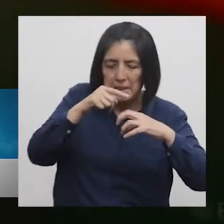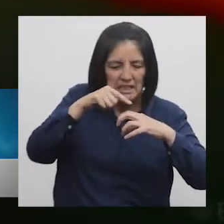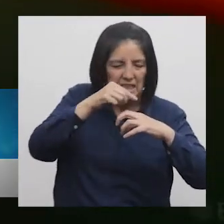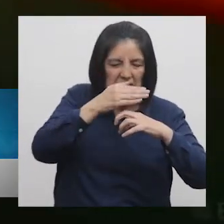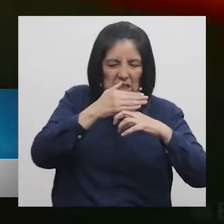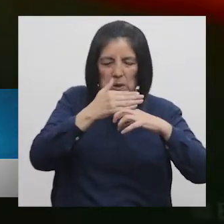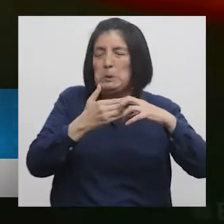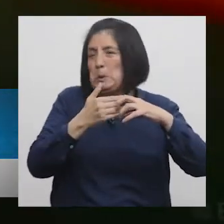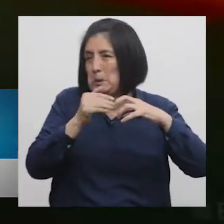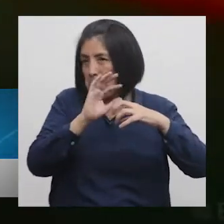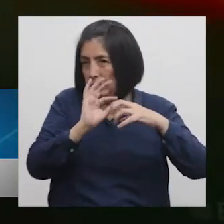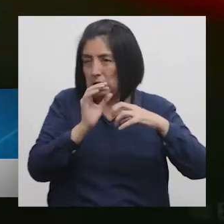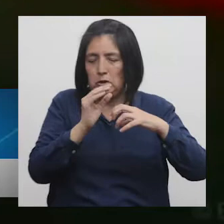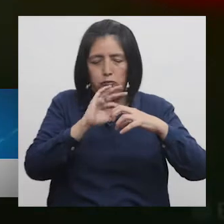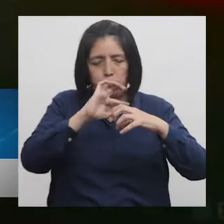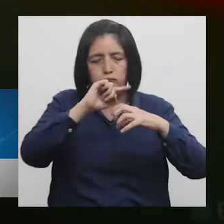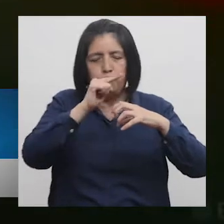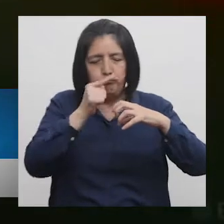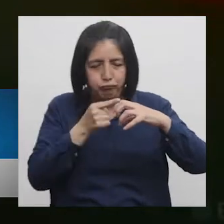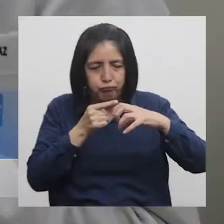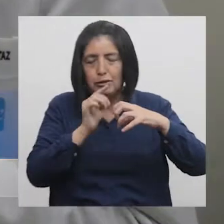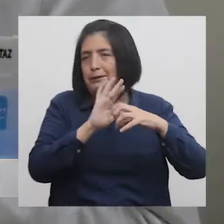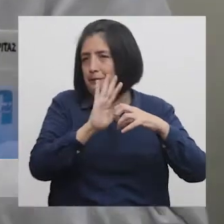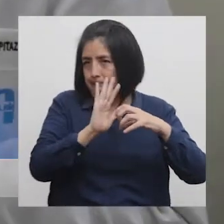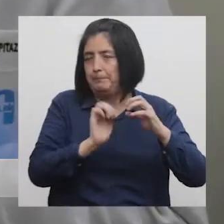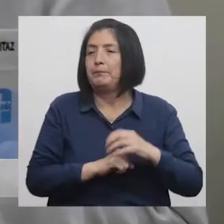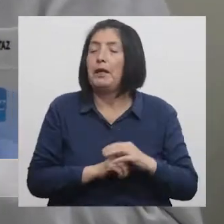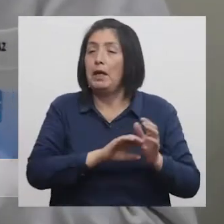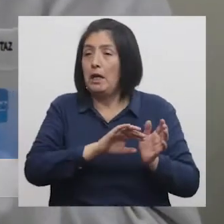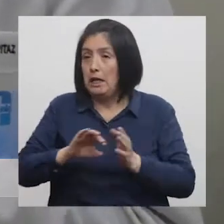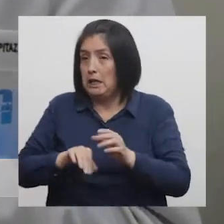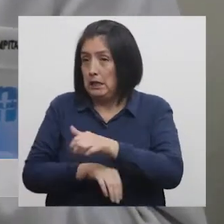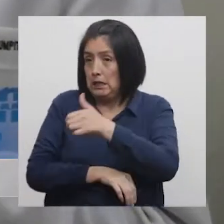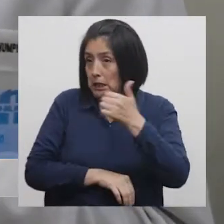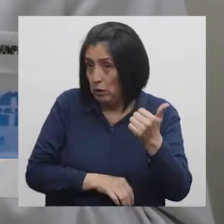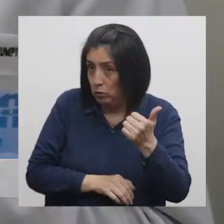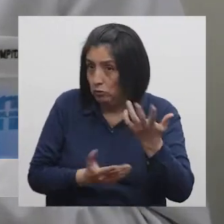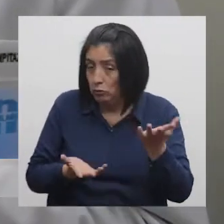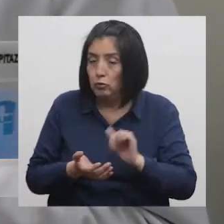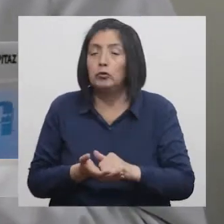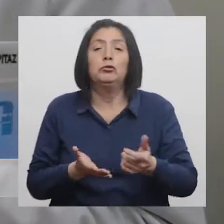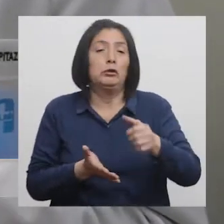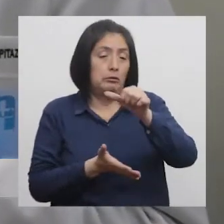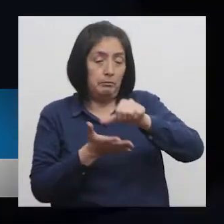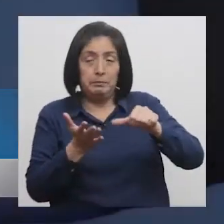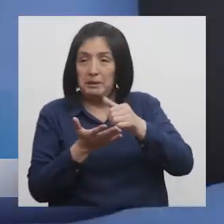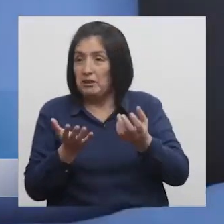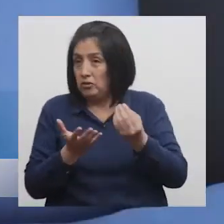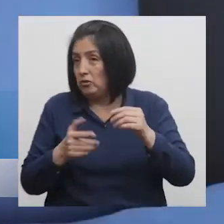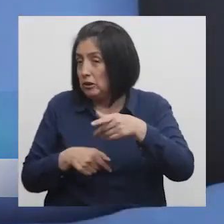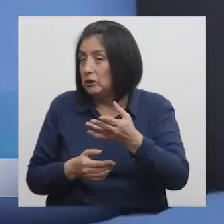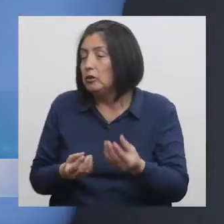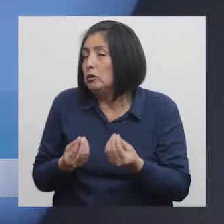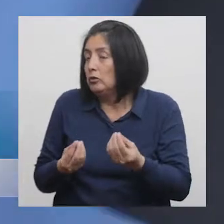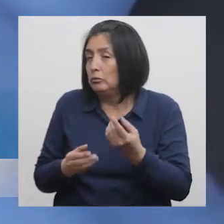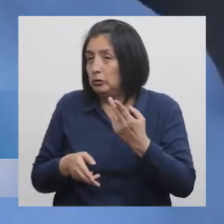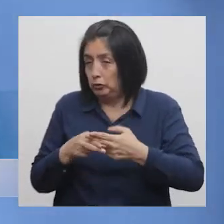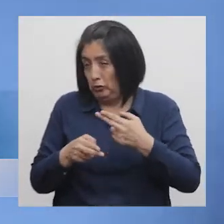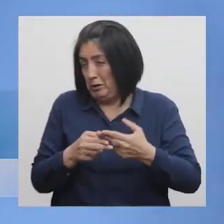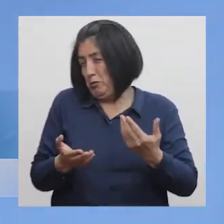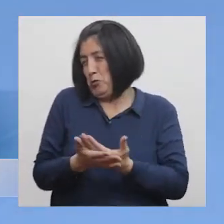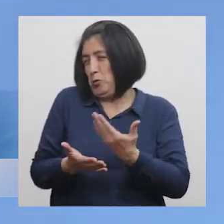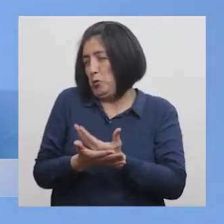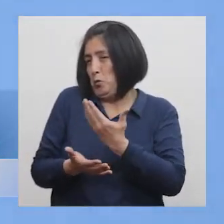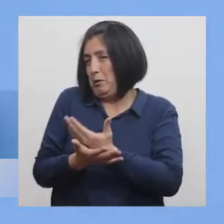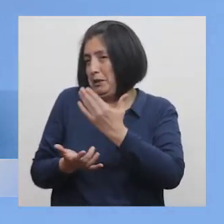A este globito A este aneurisma La otra modalidad de tratamiento Que también se ofrece en el instituto Que es la más moderna